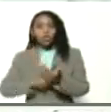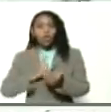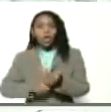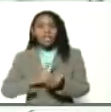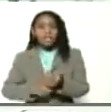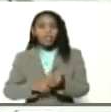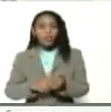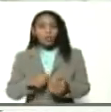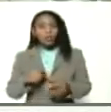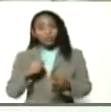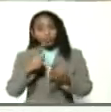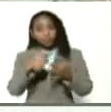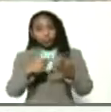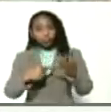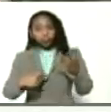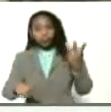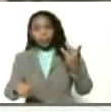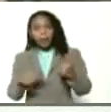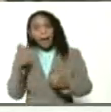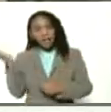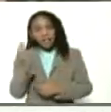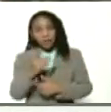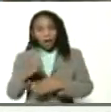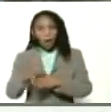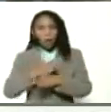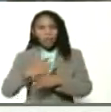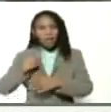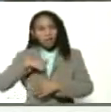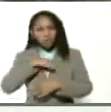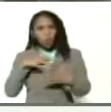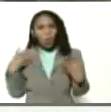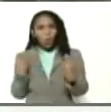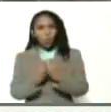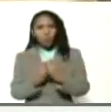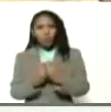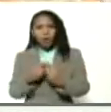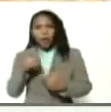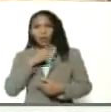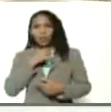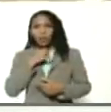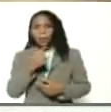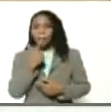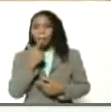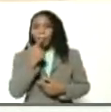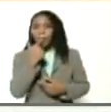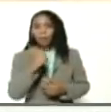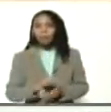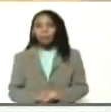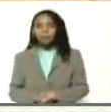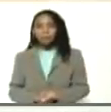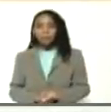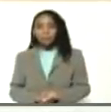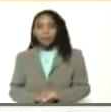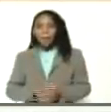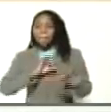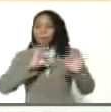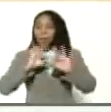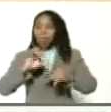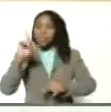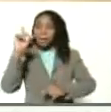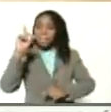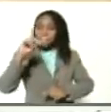que lo invito un día para que venga a compartir con nosotros y le dé ese gusto a su paladar preparamos también